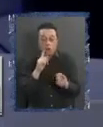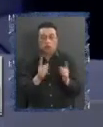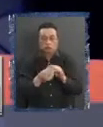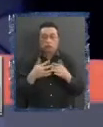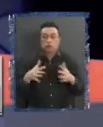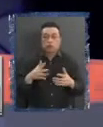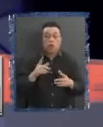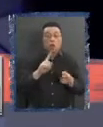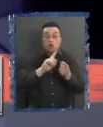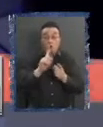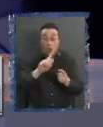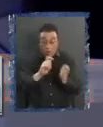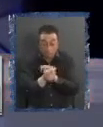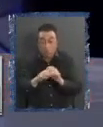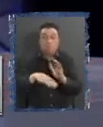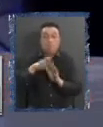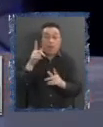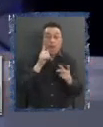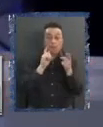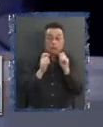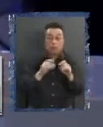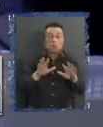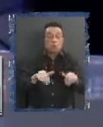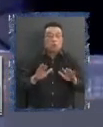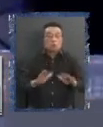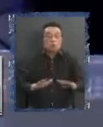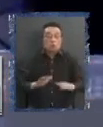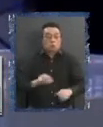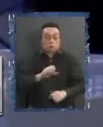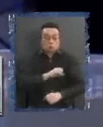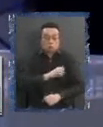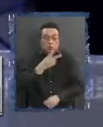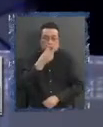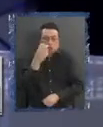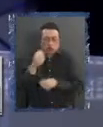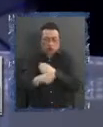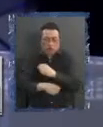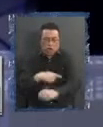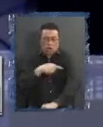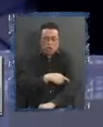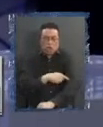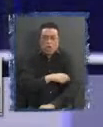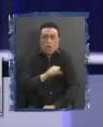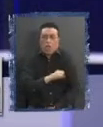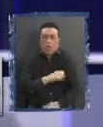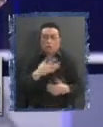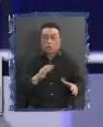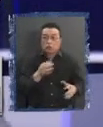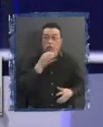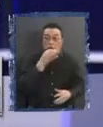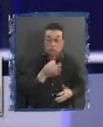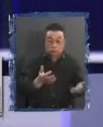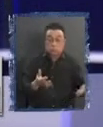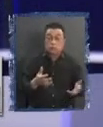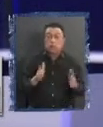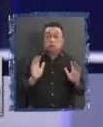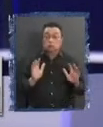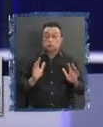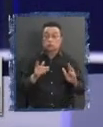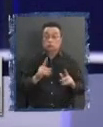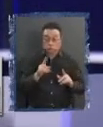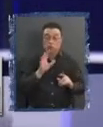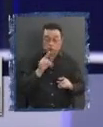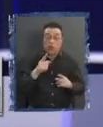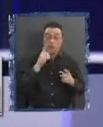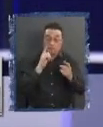mayores riesgos que el inmovilismo y el centralismo que hemos tenido por 200 años. Que no lo estoy planteando. No, pero te lo digo que es un gran riesgo.